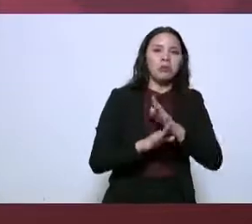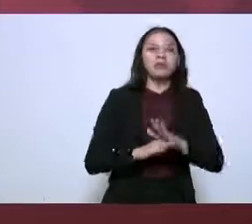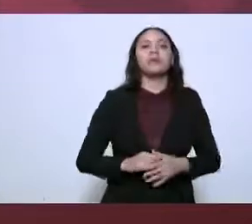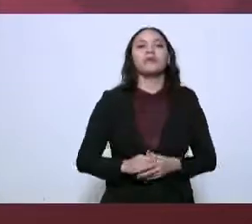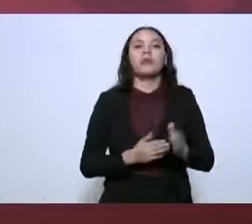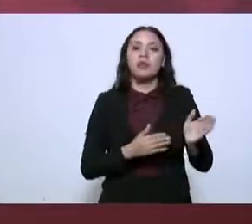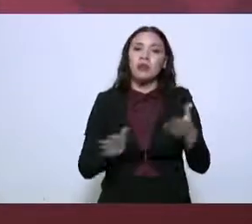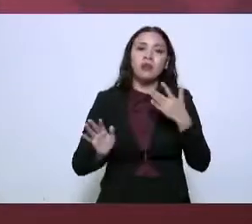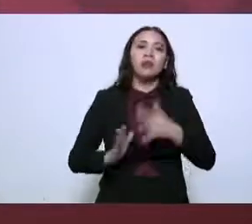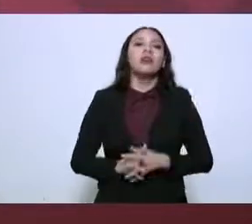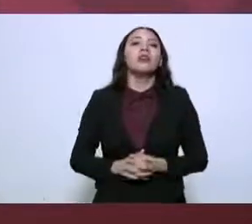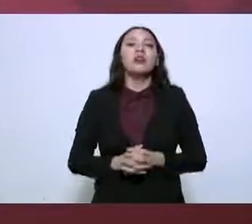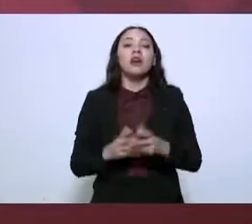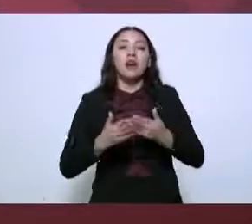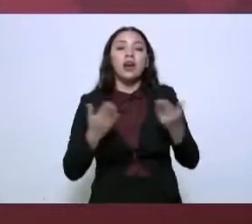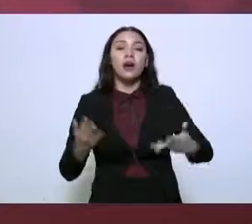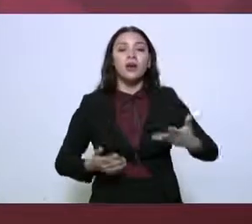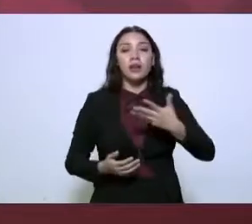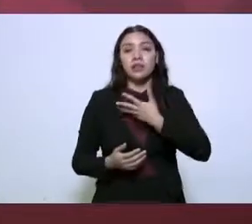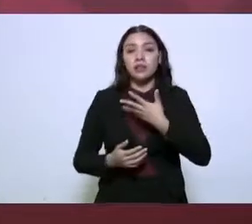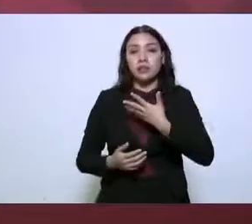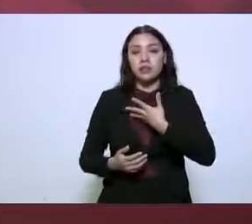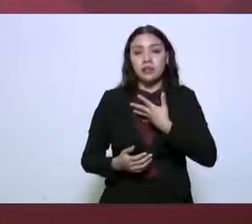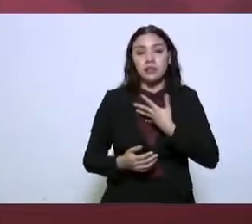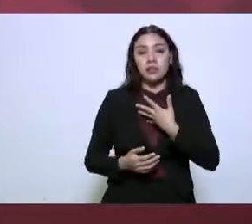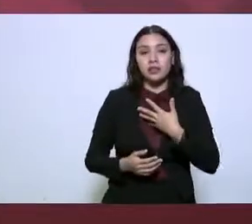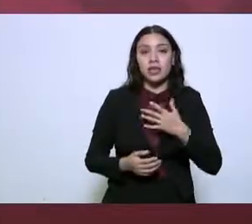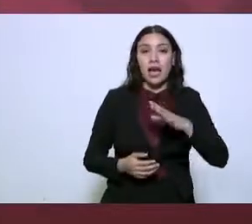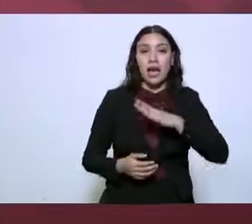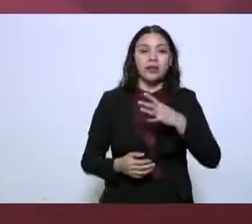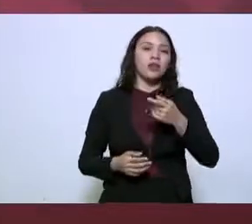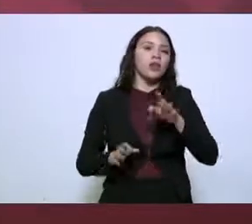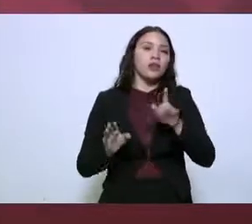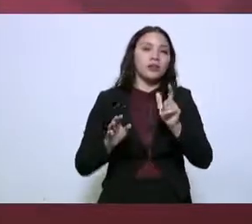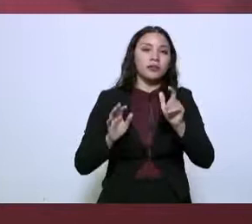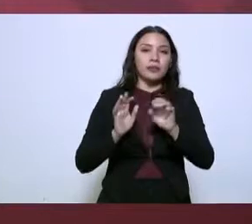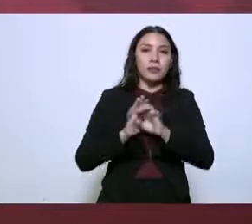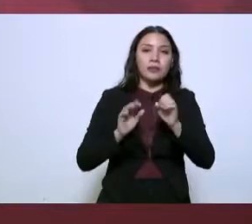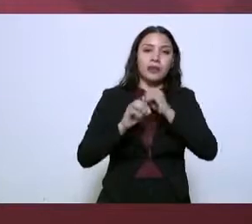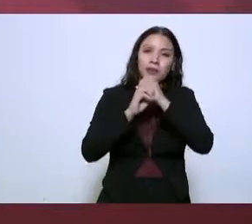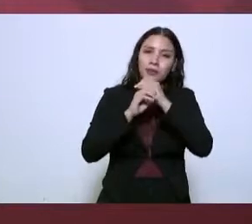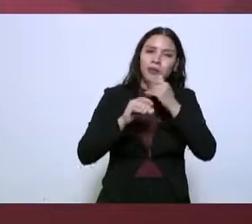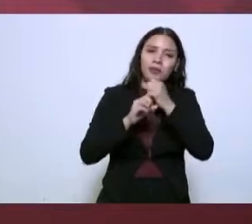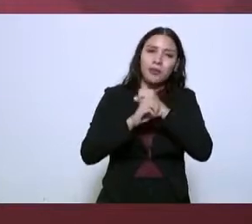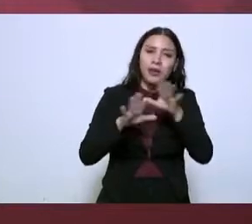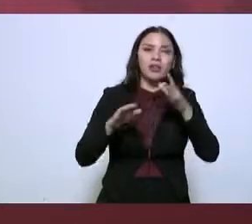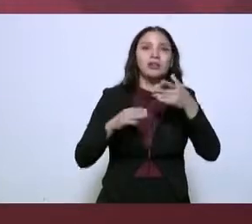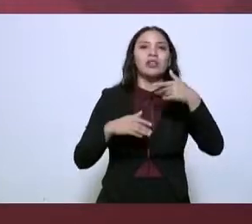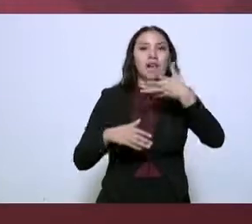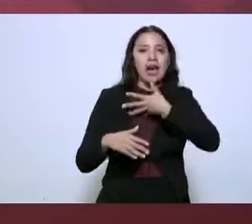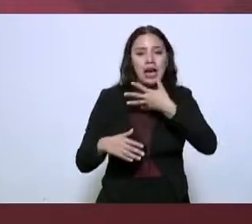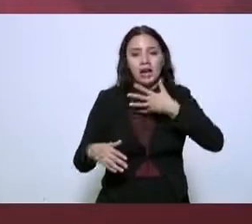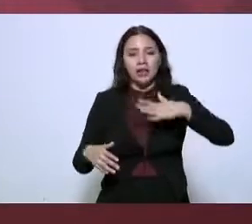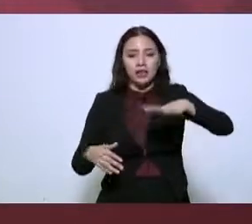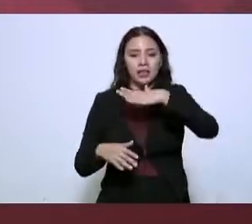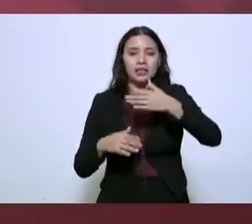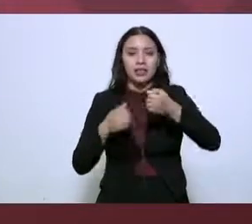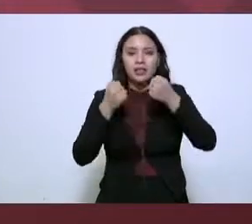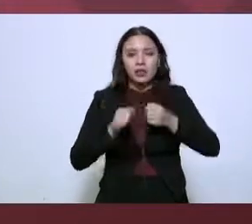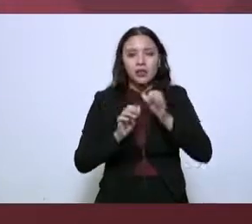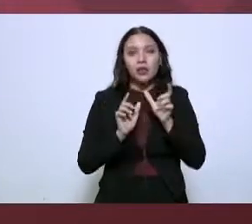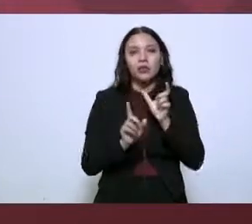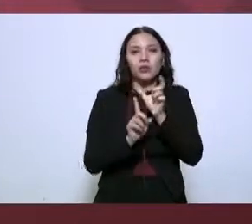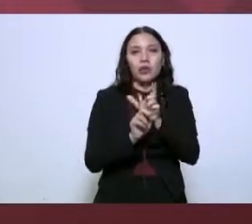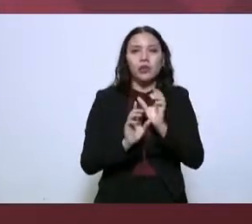Adelante, por favor. Tenemos un despliegue operativo para poder atender la seguridad interior y seguridad pública